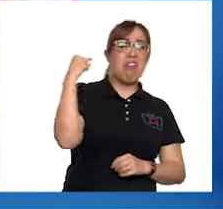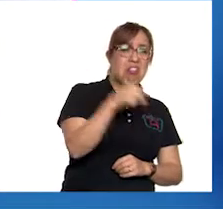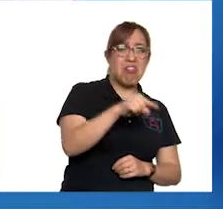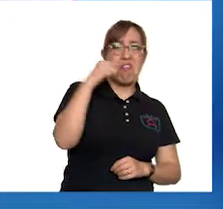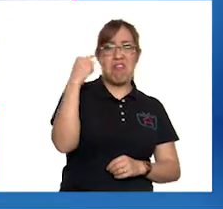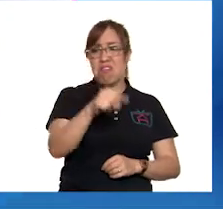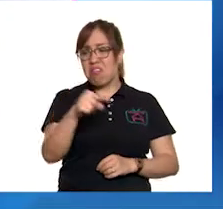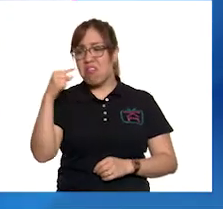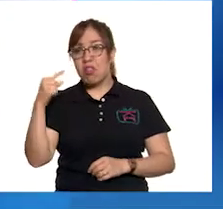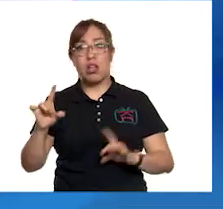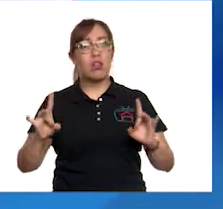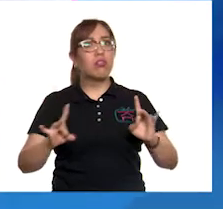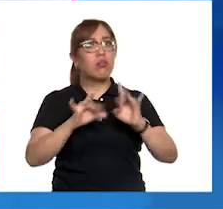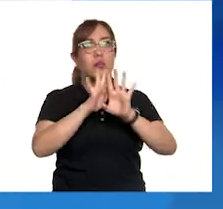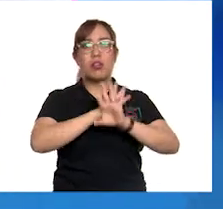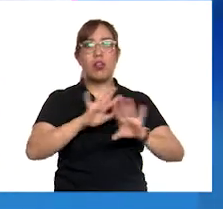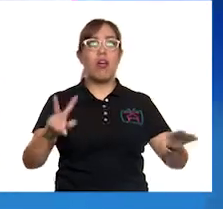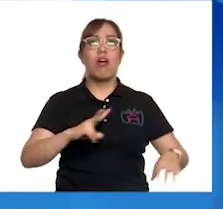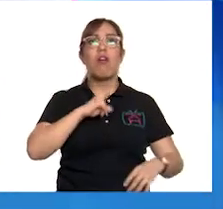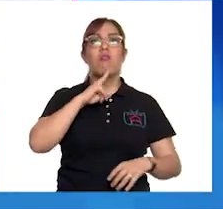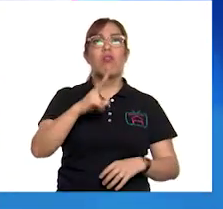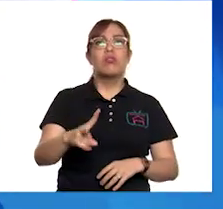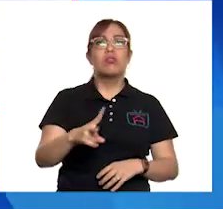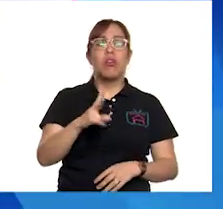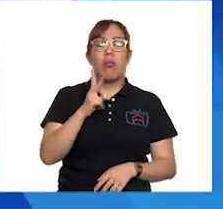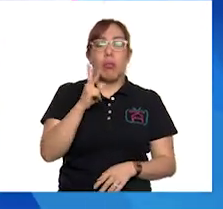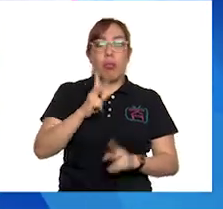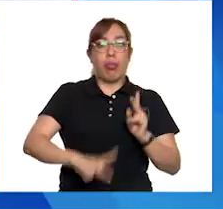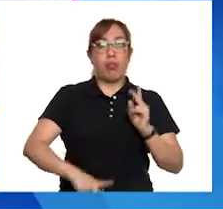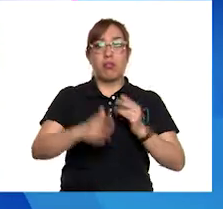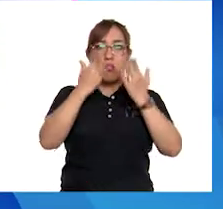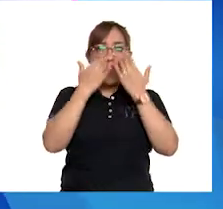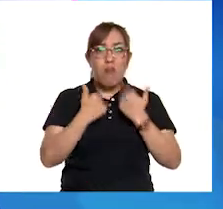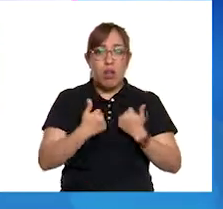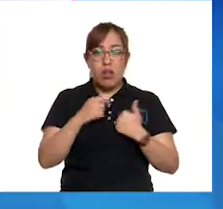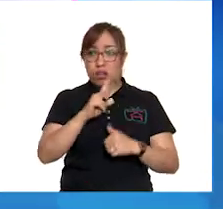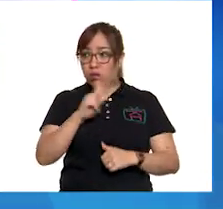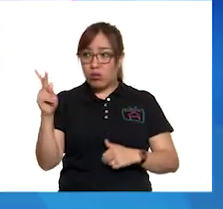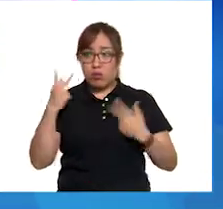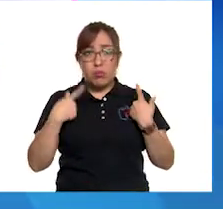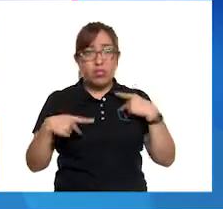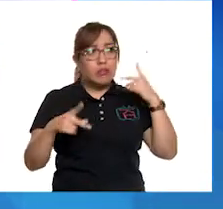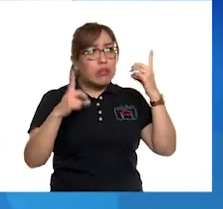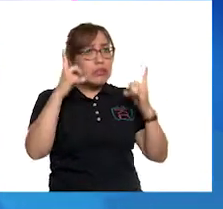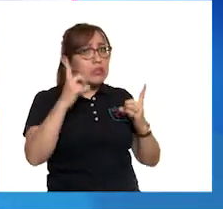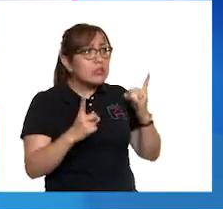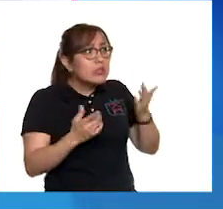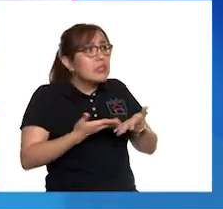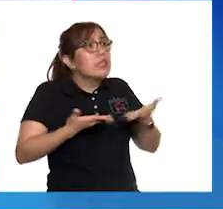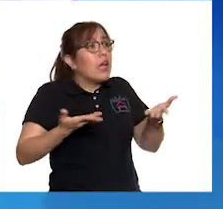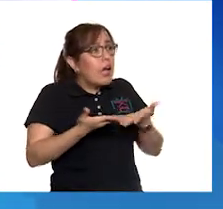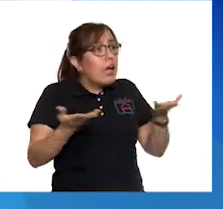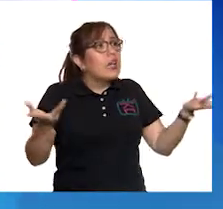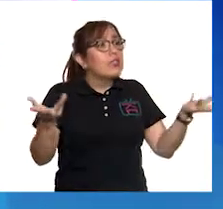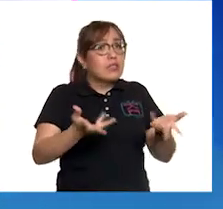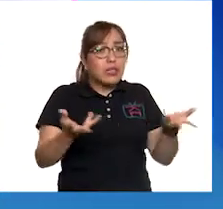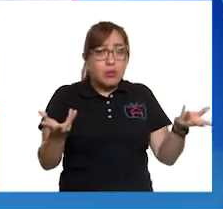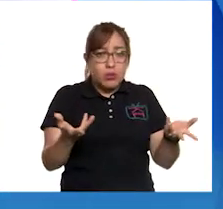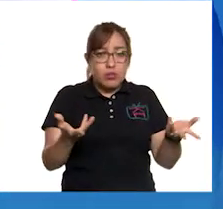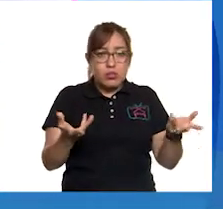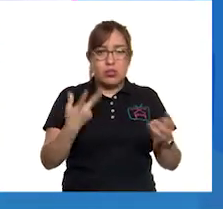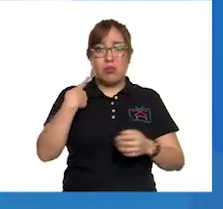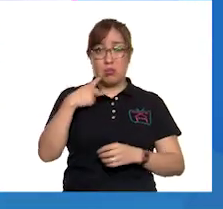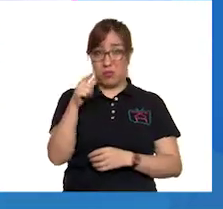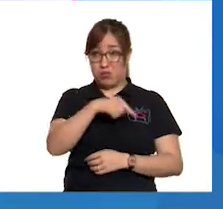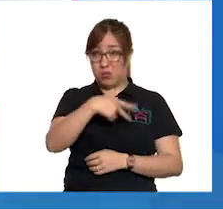quedó sin voz. Todos se preguntaban, ¿Y ahora qué haremos? Pero enanito Marimandón no se quedó con los